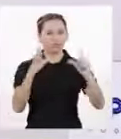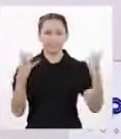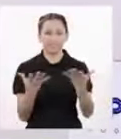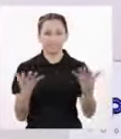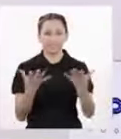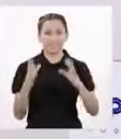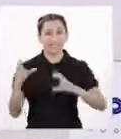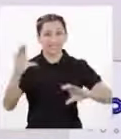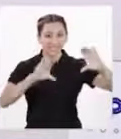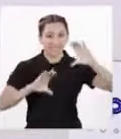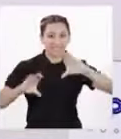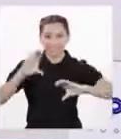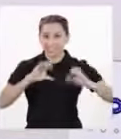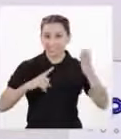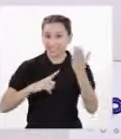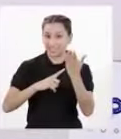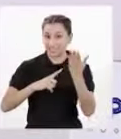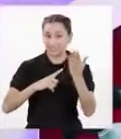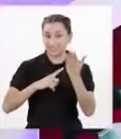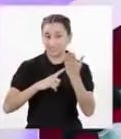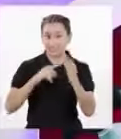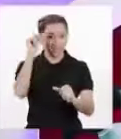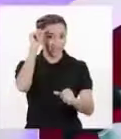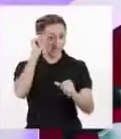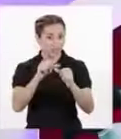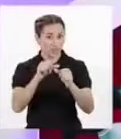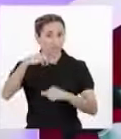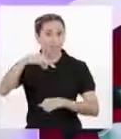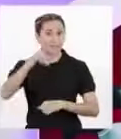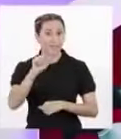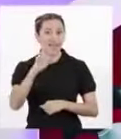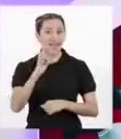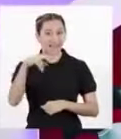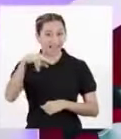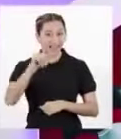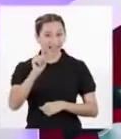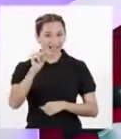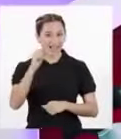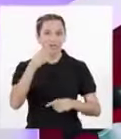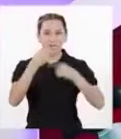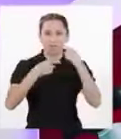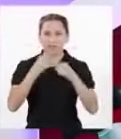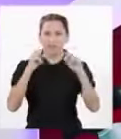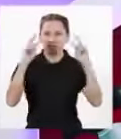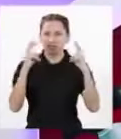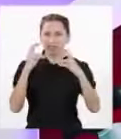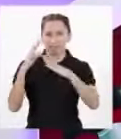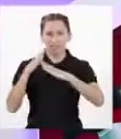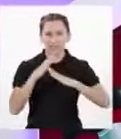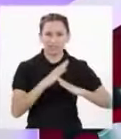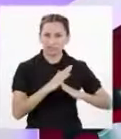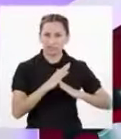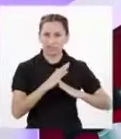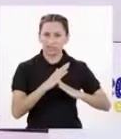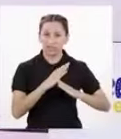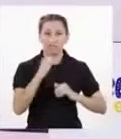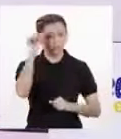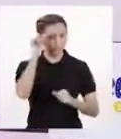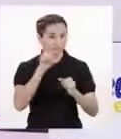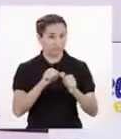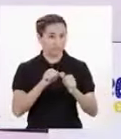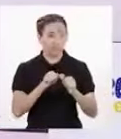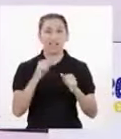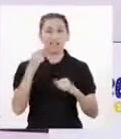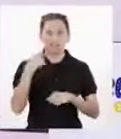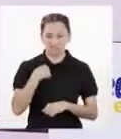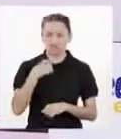está dedicado a la ciencia y la tecnología ¿Recuerdan a Malena y lo que nos contó sobre la discriminación con la que había sido tratada? Pues